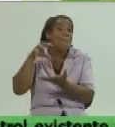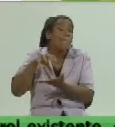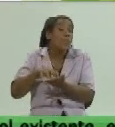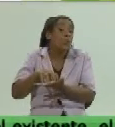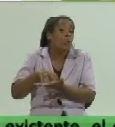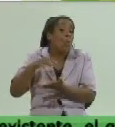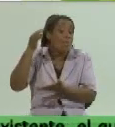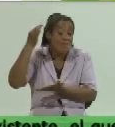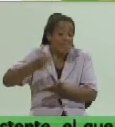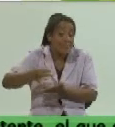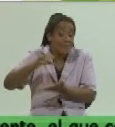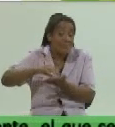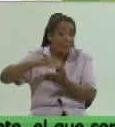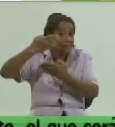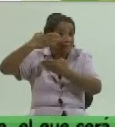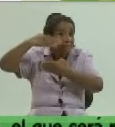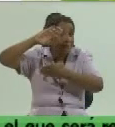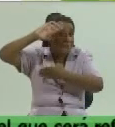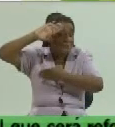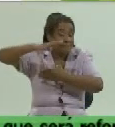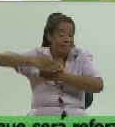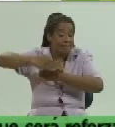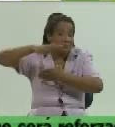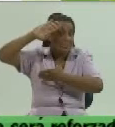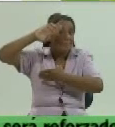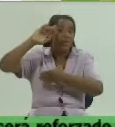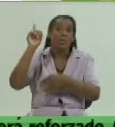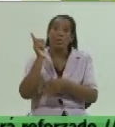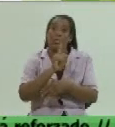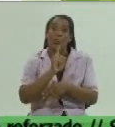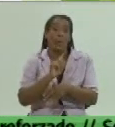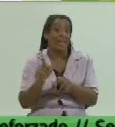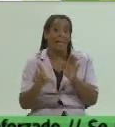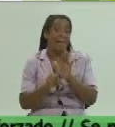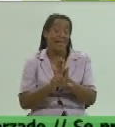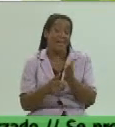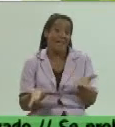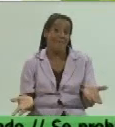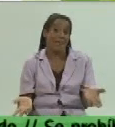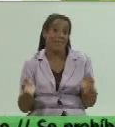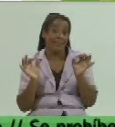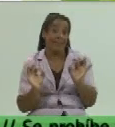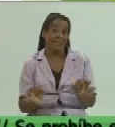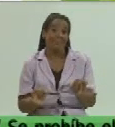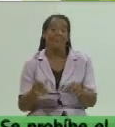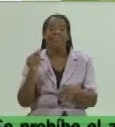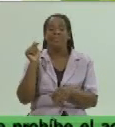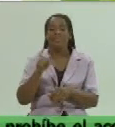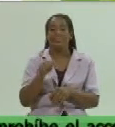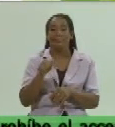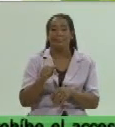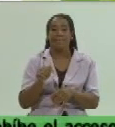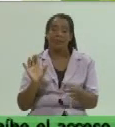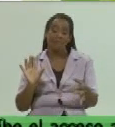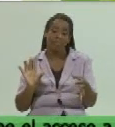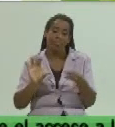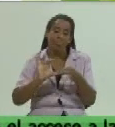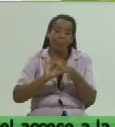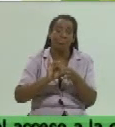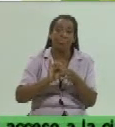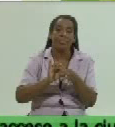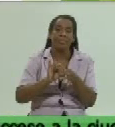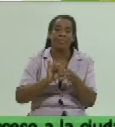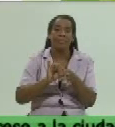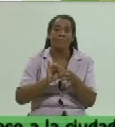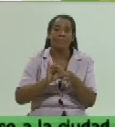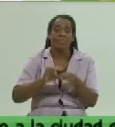concurren en estos puntos de venta no están legalmente establecidos van a funcionar como concurrente de la gran urbana ahora como va a ser